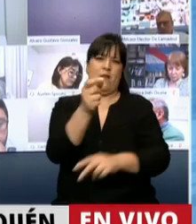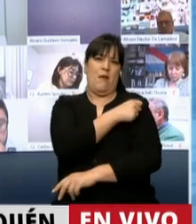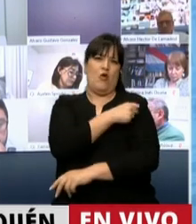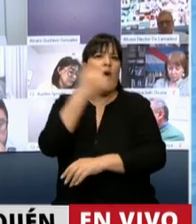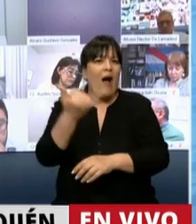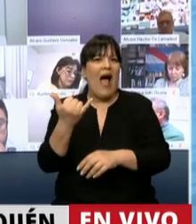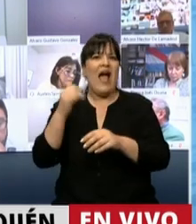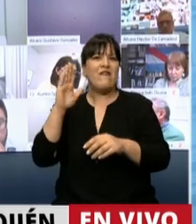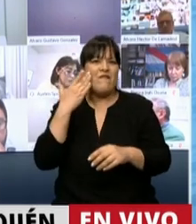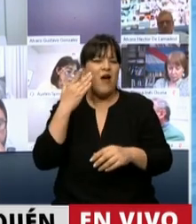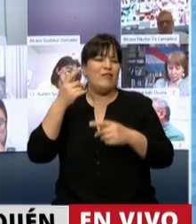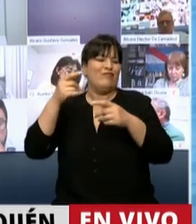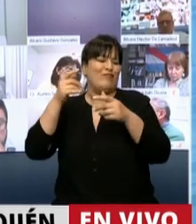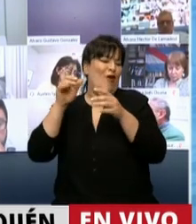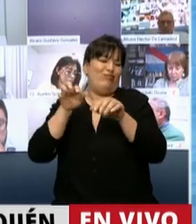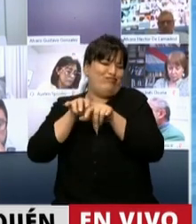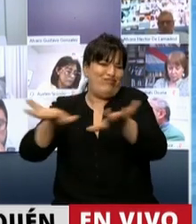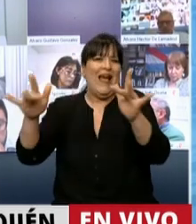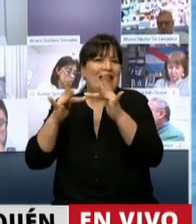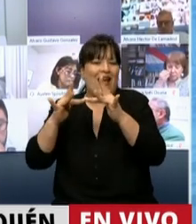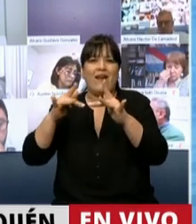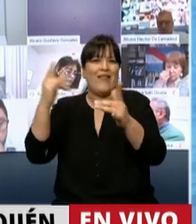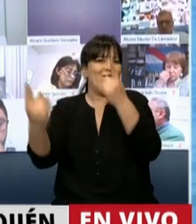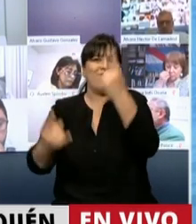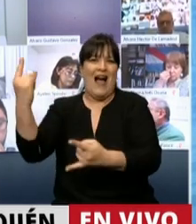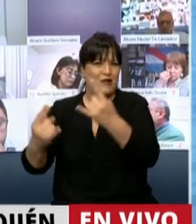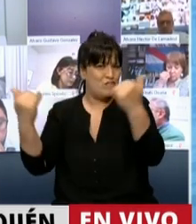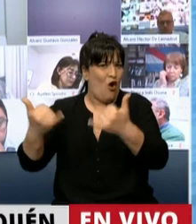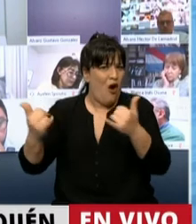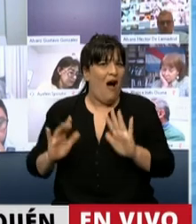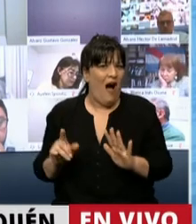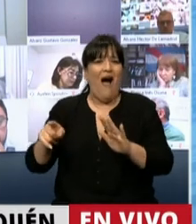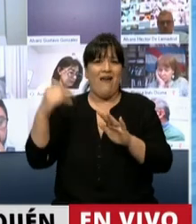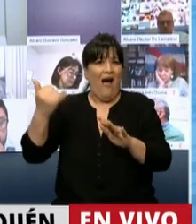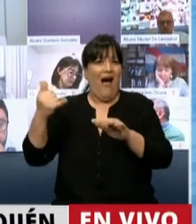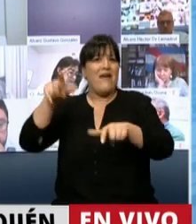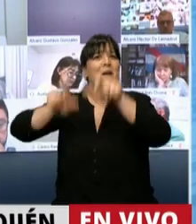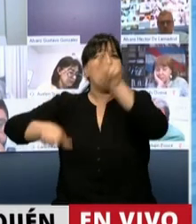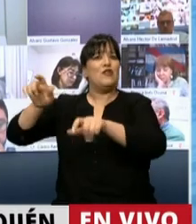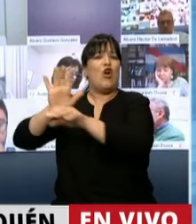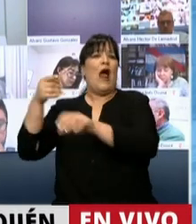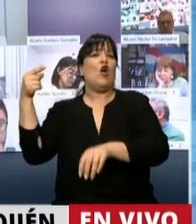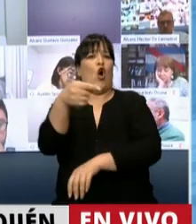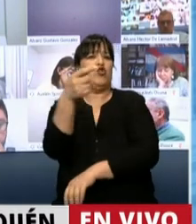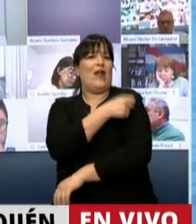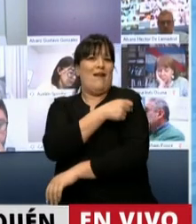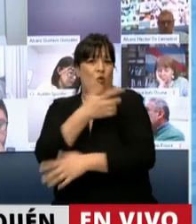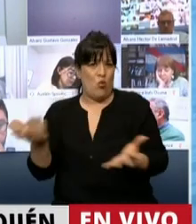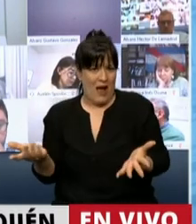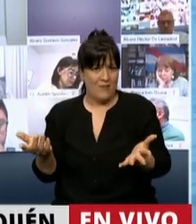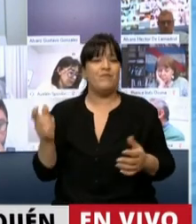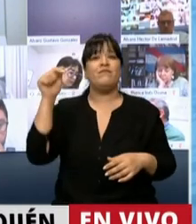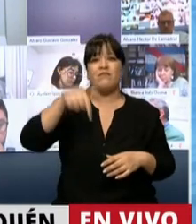circula por Internet y con el crecimiento sostenido que vienen teniendo estos movimientos, encuentran en el coronavirus